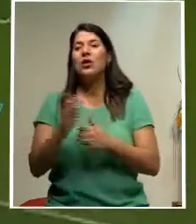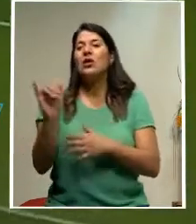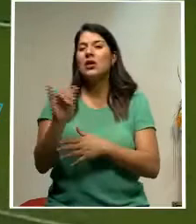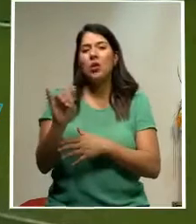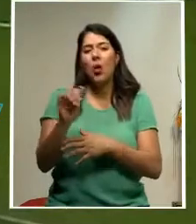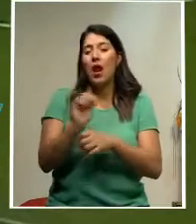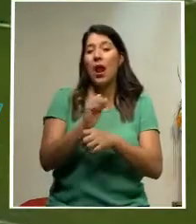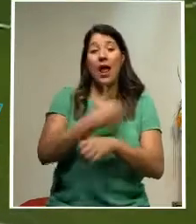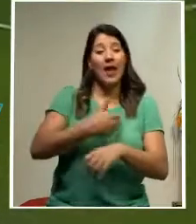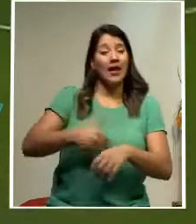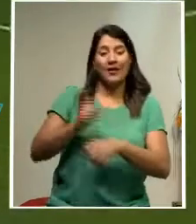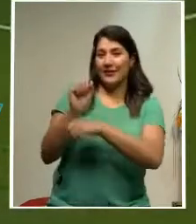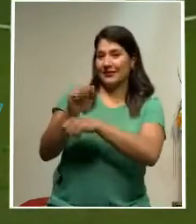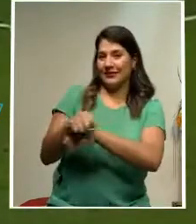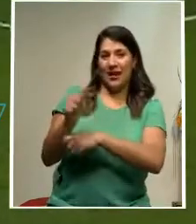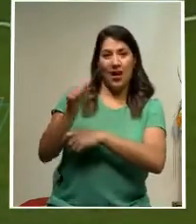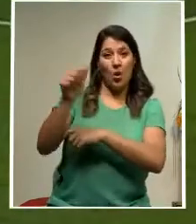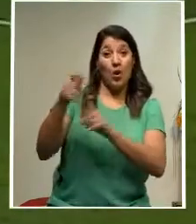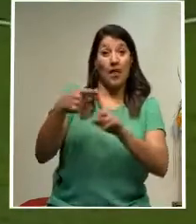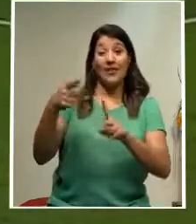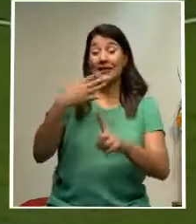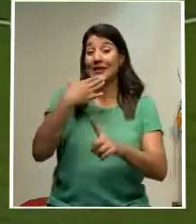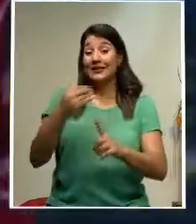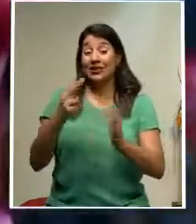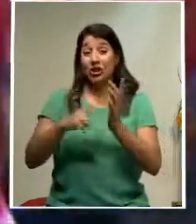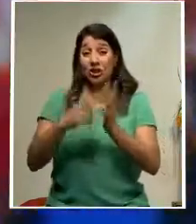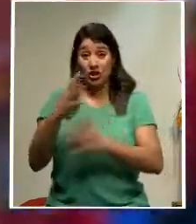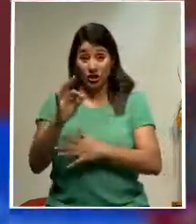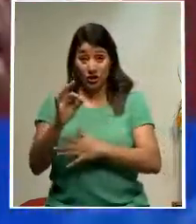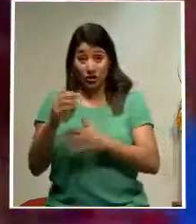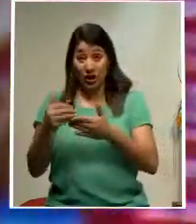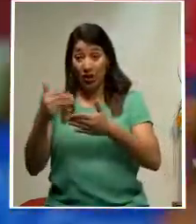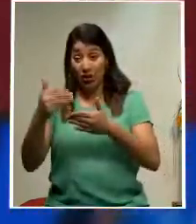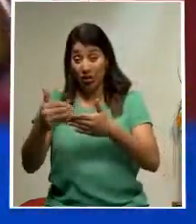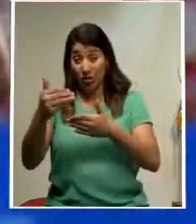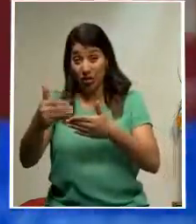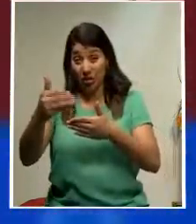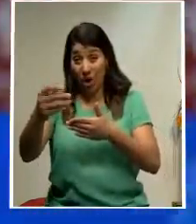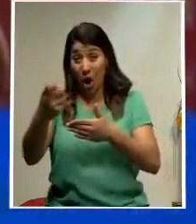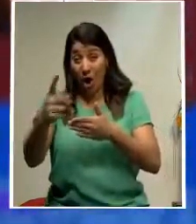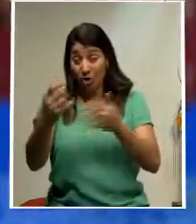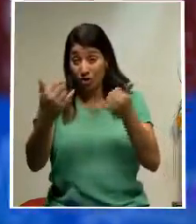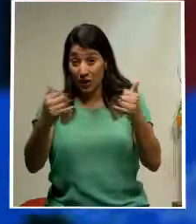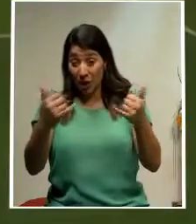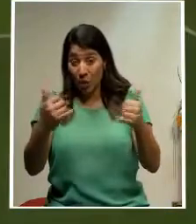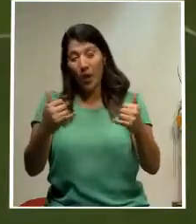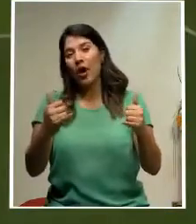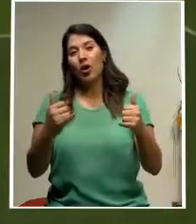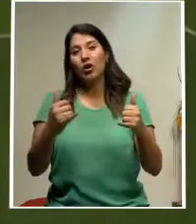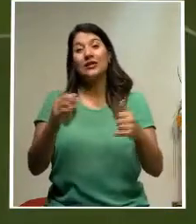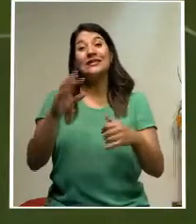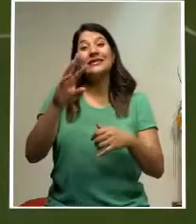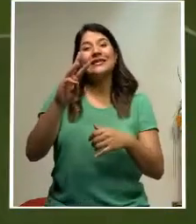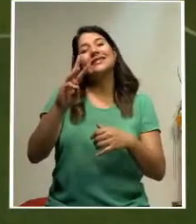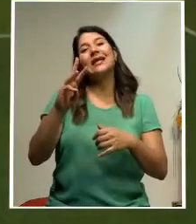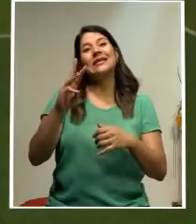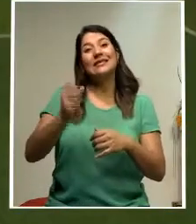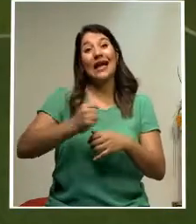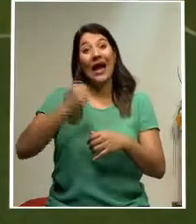manudos desde diciembre del 2019. Luego pasaron 11 partidos con balance de 6 victorias erizas y 5 empates.